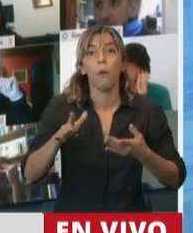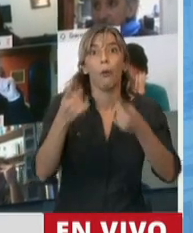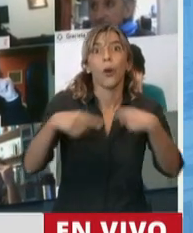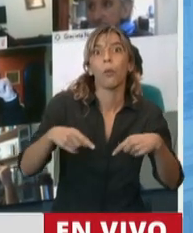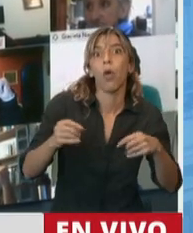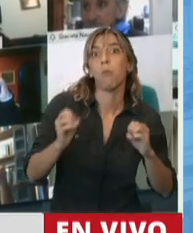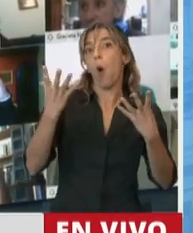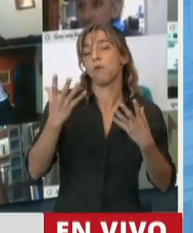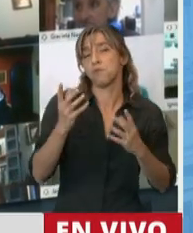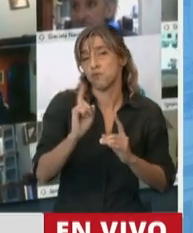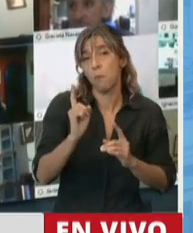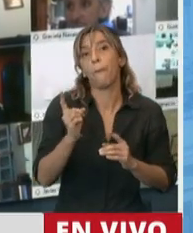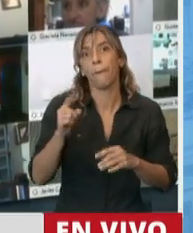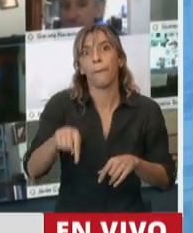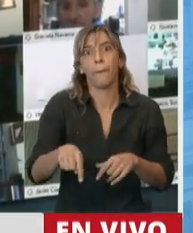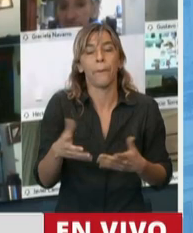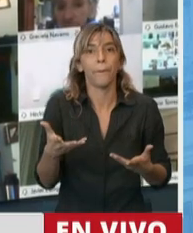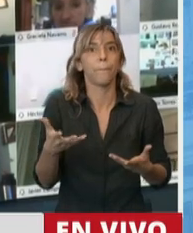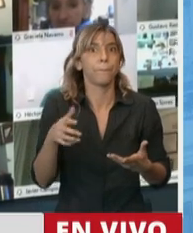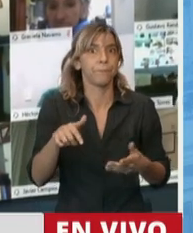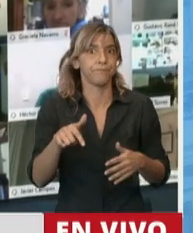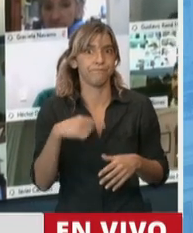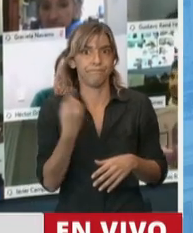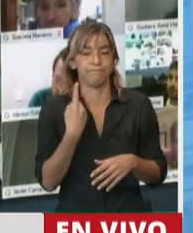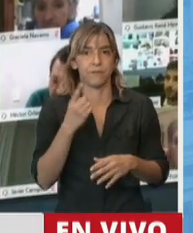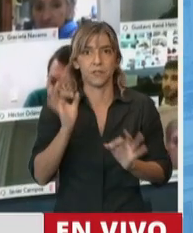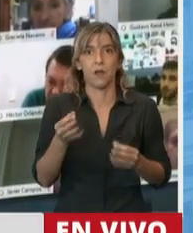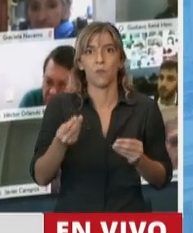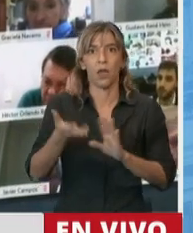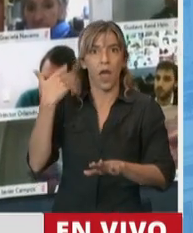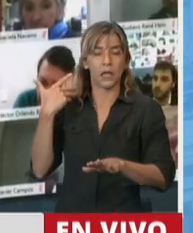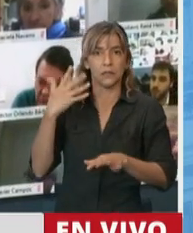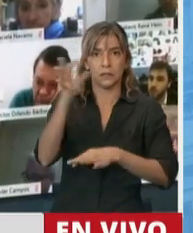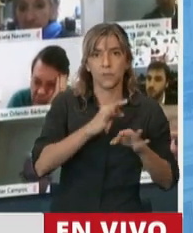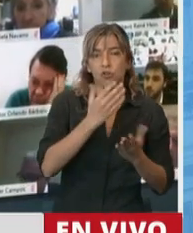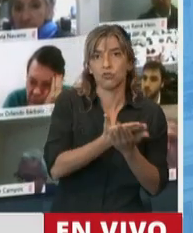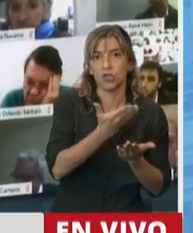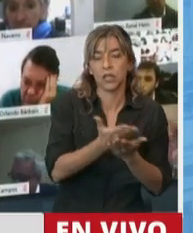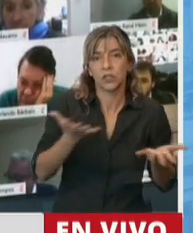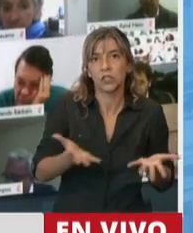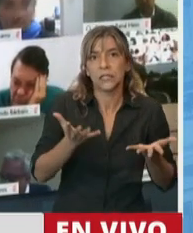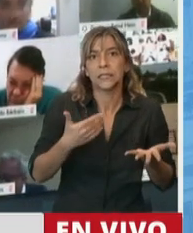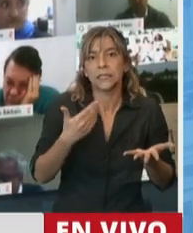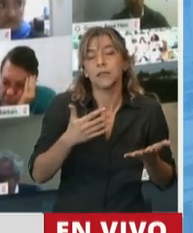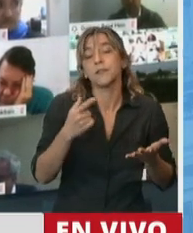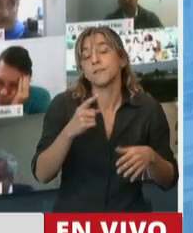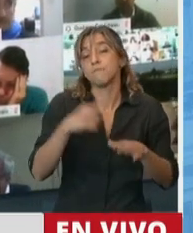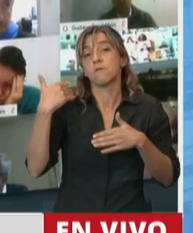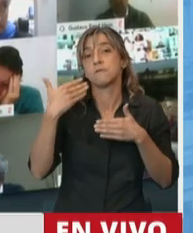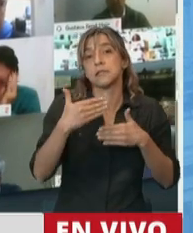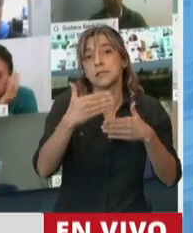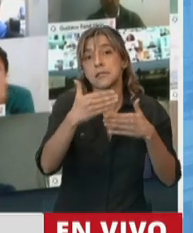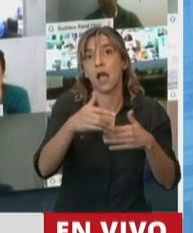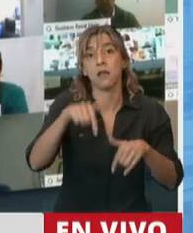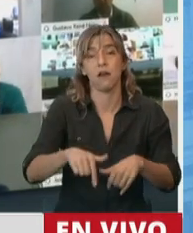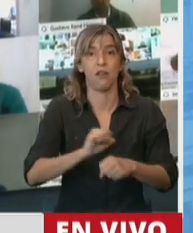pandemia hecho nos ha facilitado a quienes veníamos impulsando proyectos de ley poder estar discutiendo un